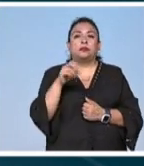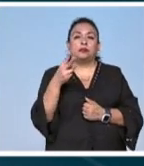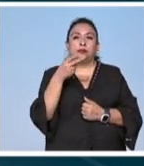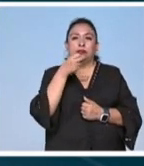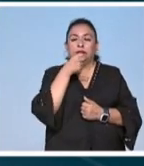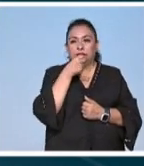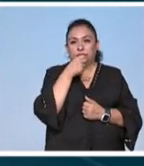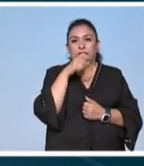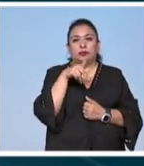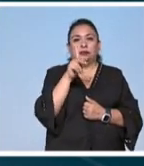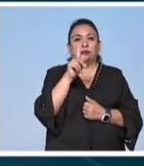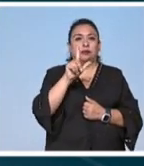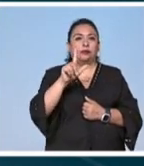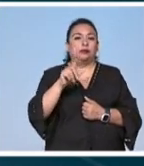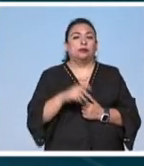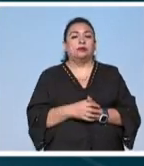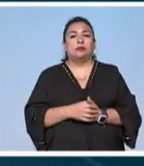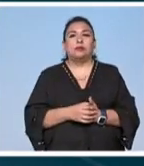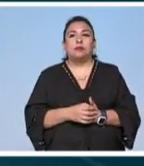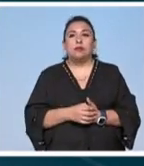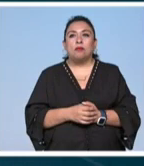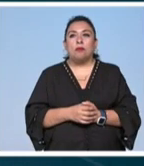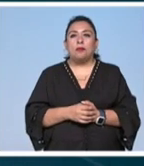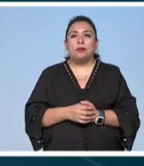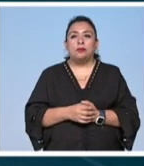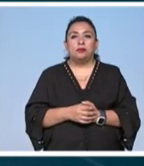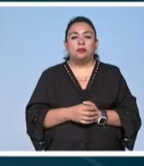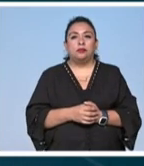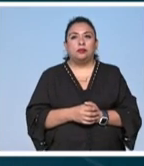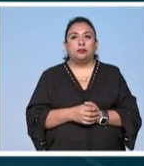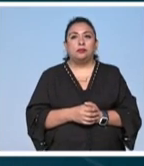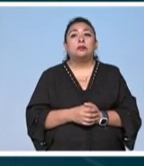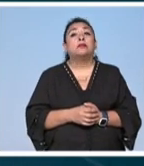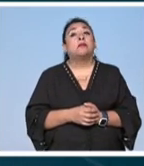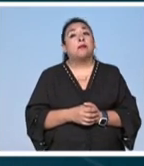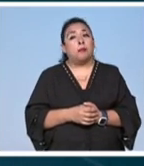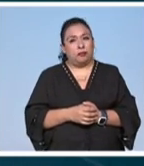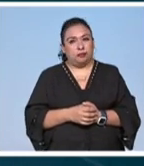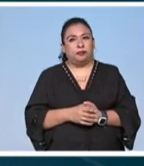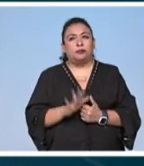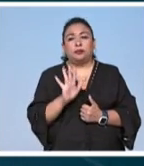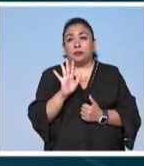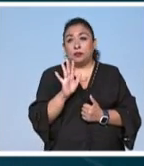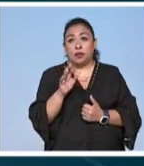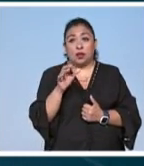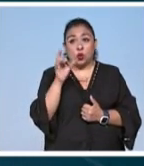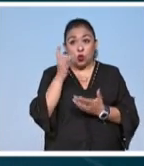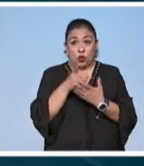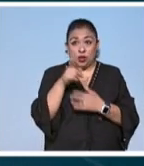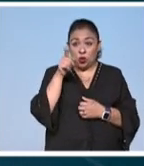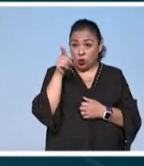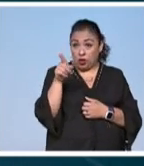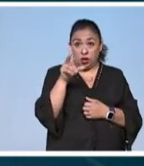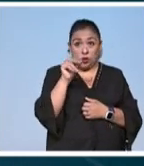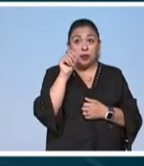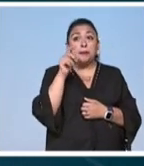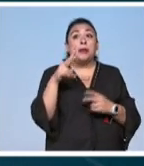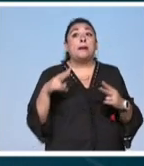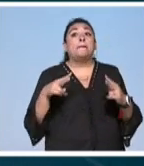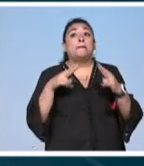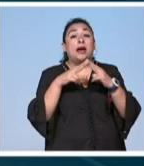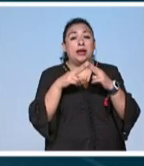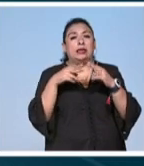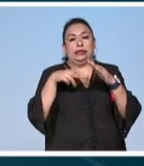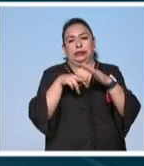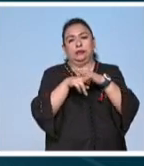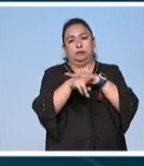noticias 22 katia león monterrubio y bueno por cierto no solamente allá sino que también en parís en el